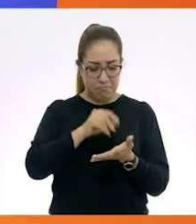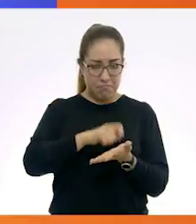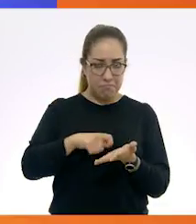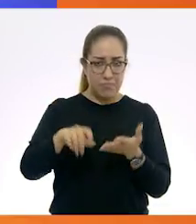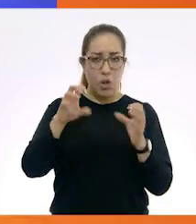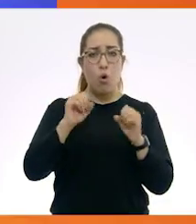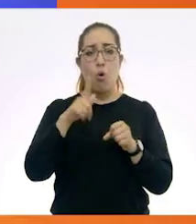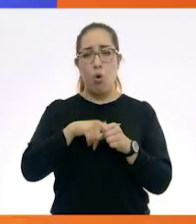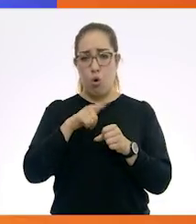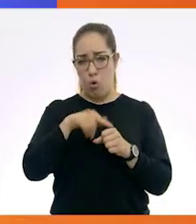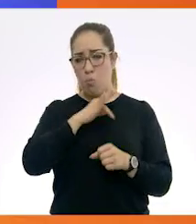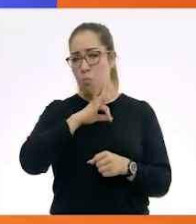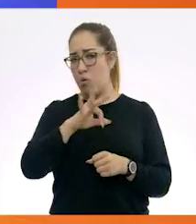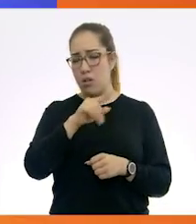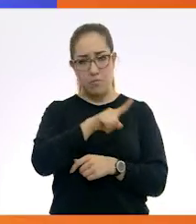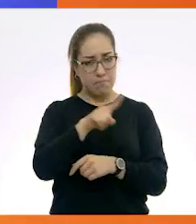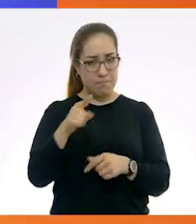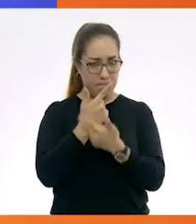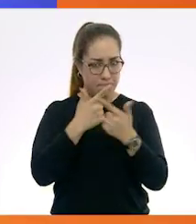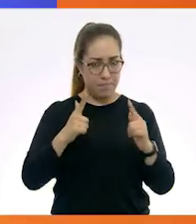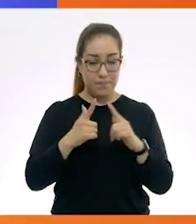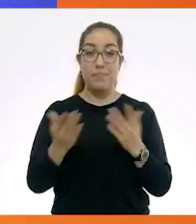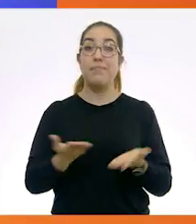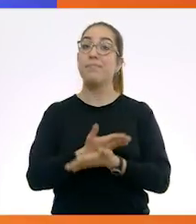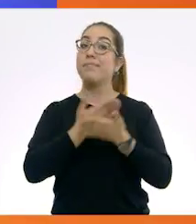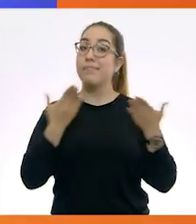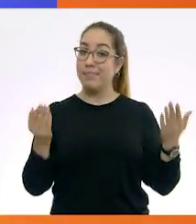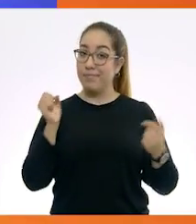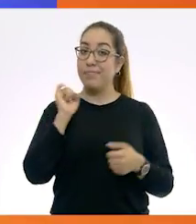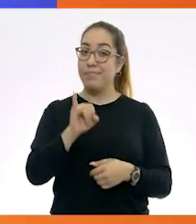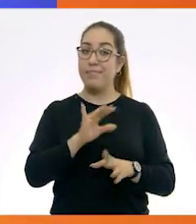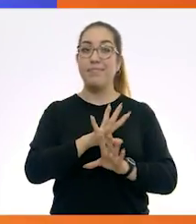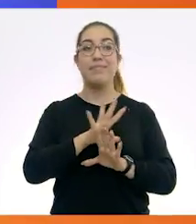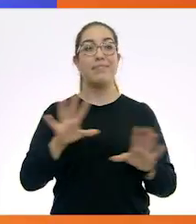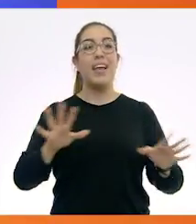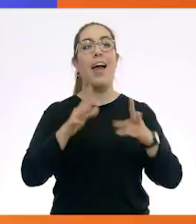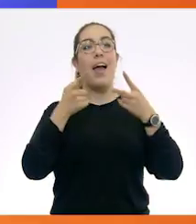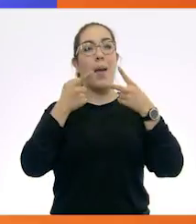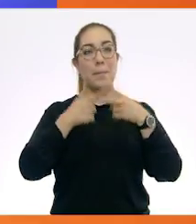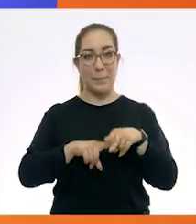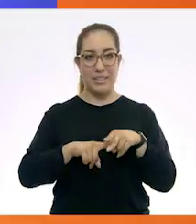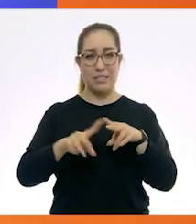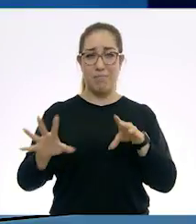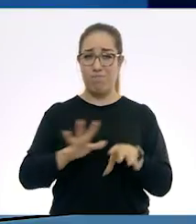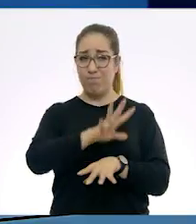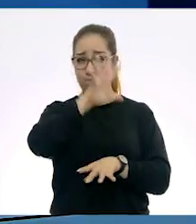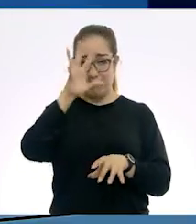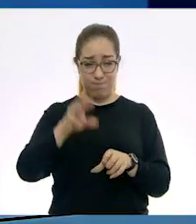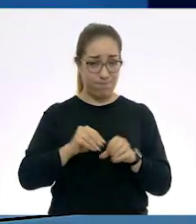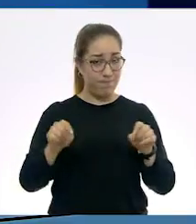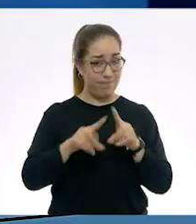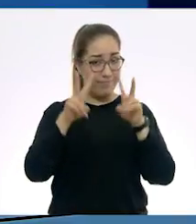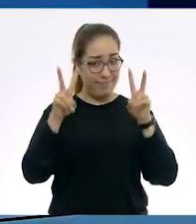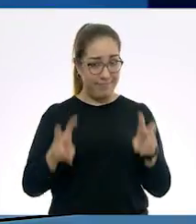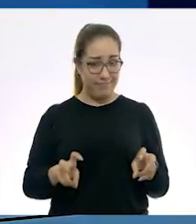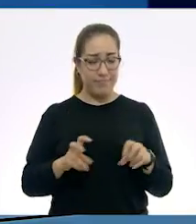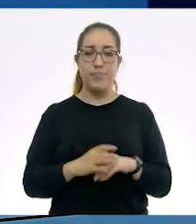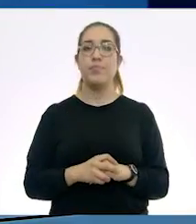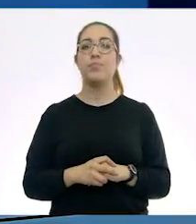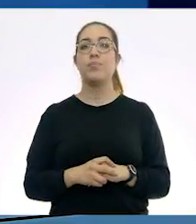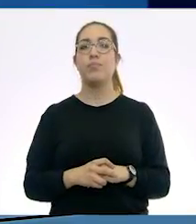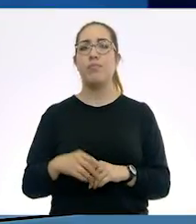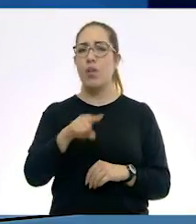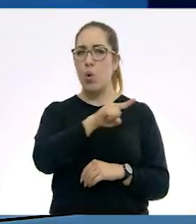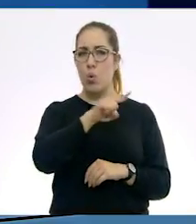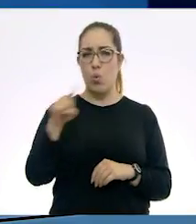resaltar algunas cosas. Y bueno, ahora sí, vamos a entrar de lleno con la materia. ¿Ustedes